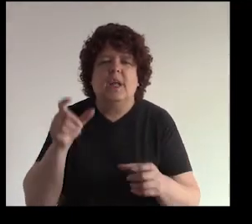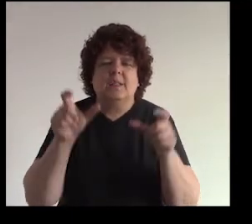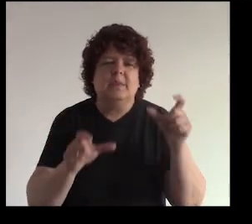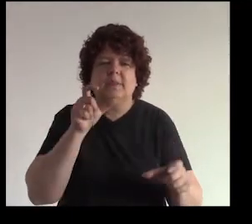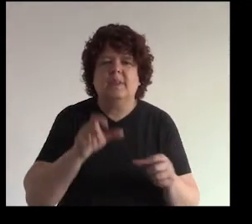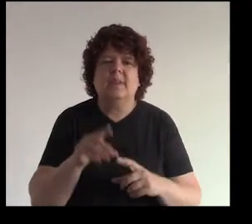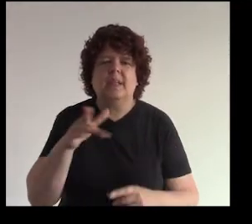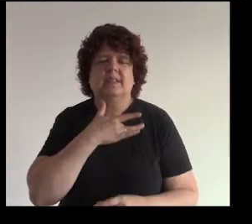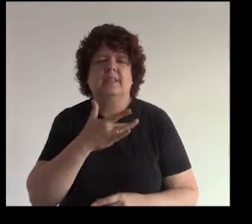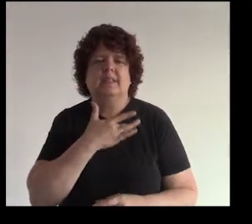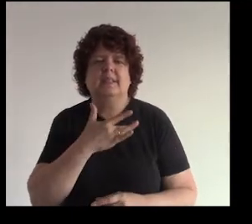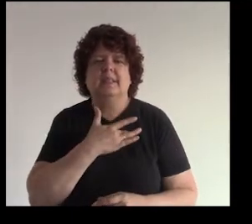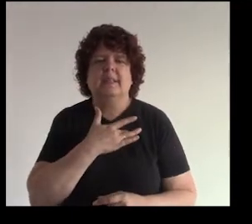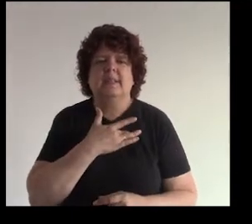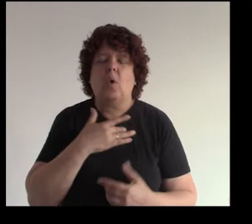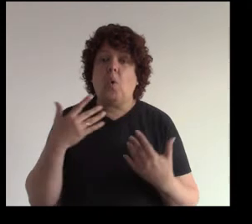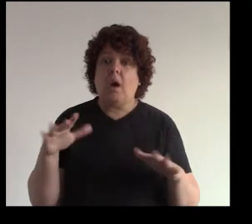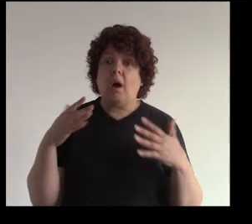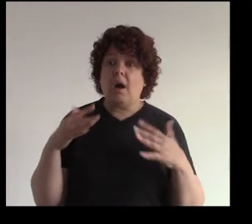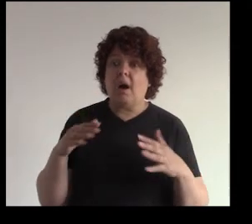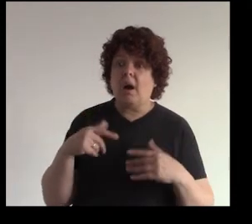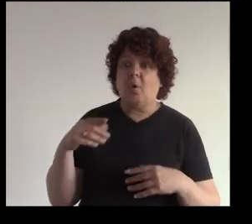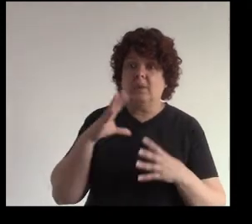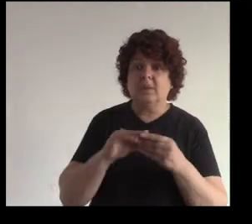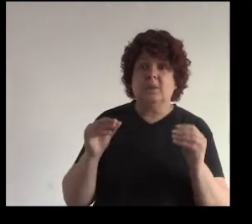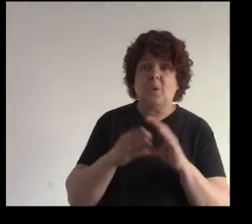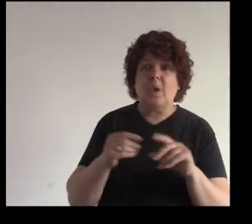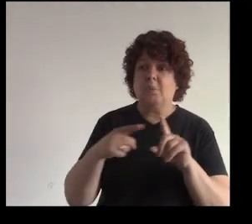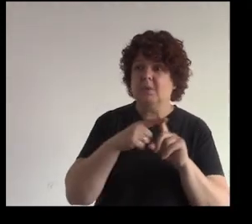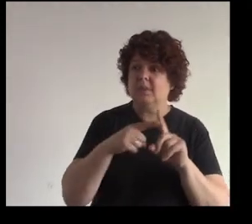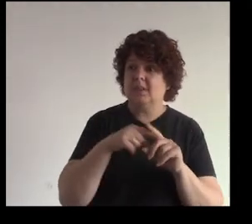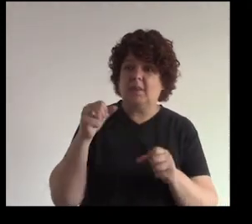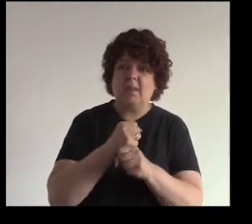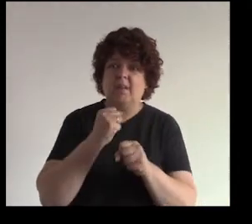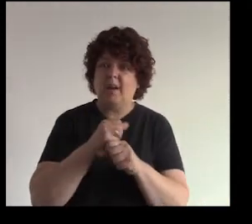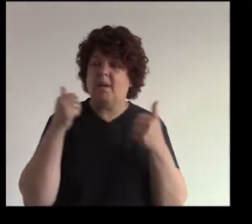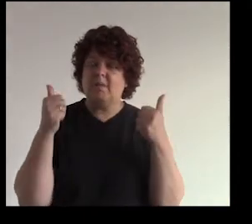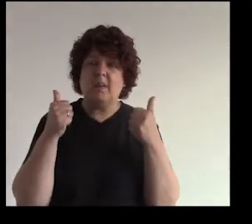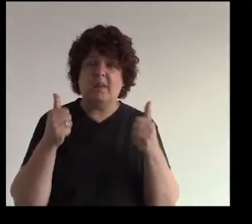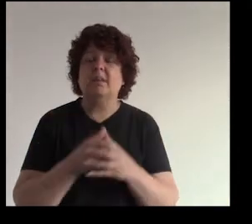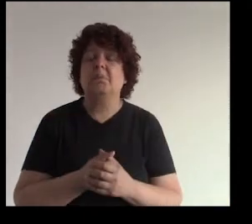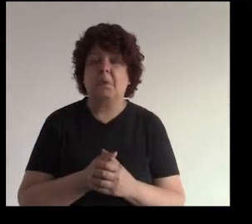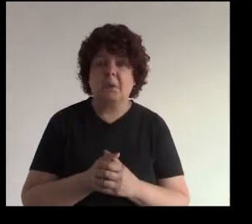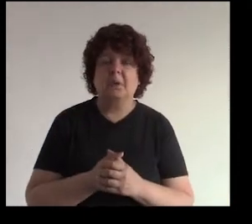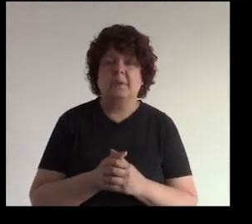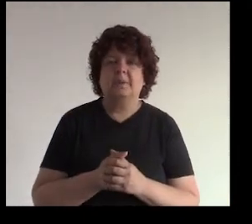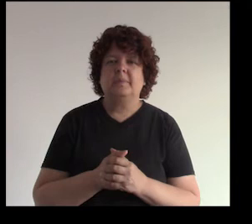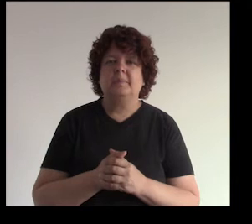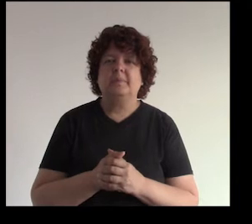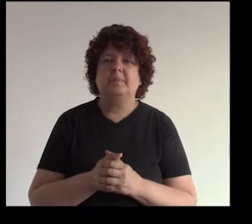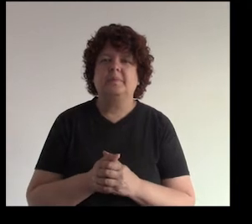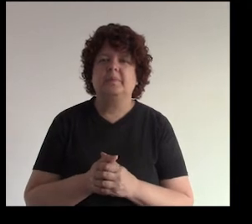y que la haga sentirse como que ¡ah! ¡guau! ¿qué tal la historia? ¿no? de manera positiva